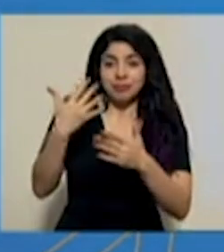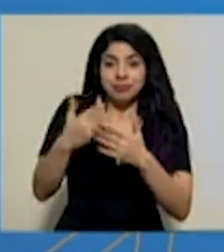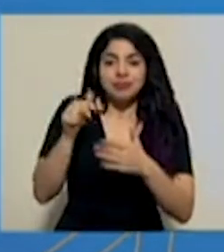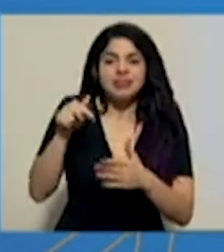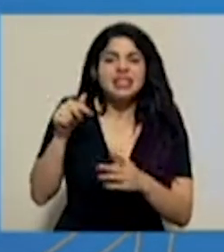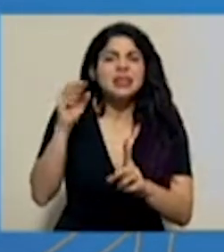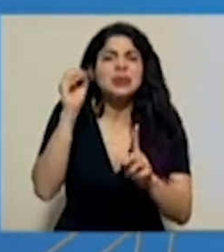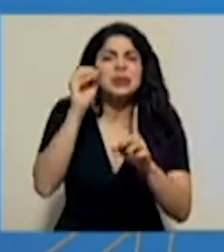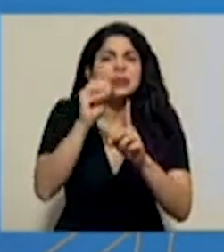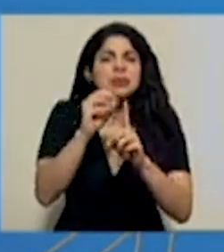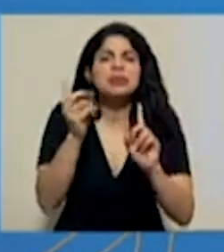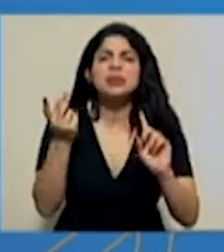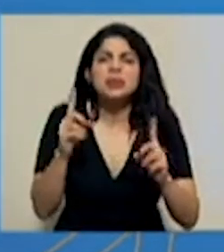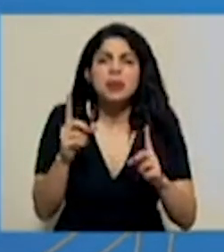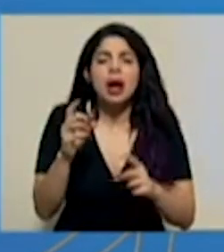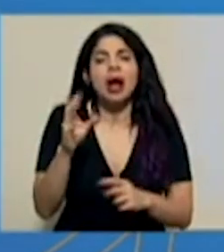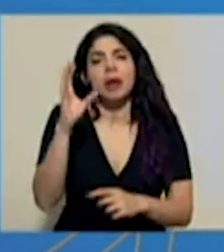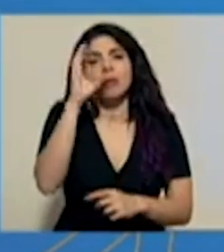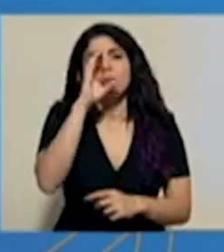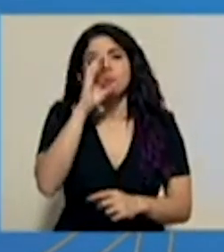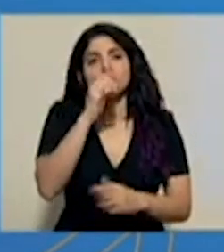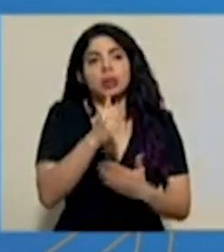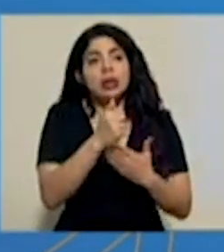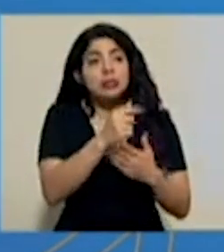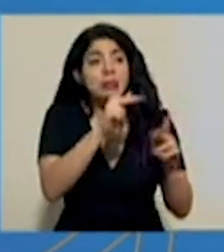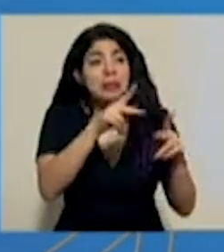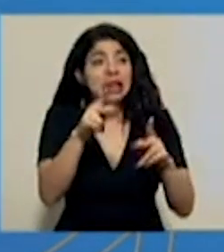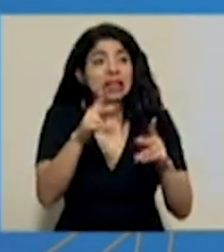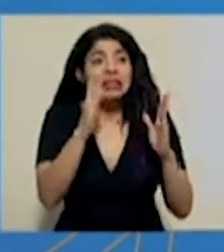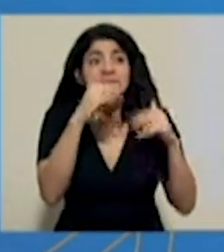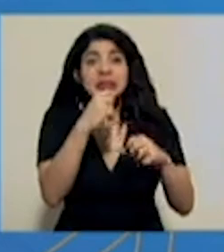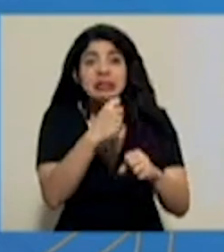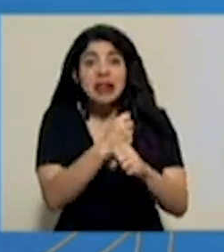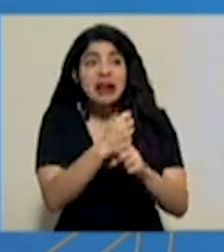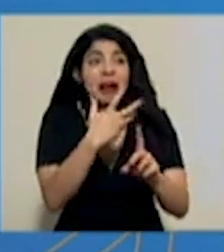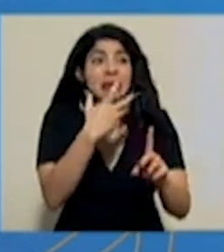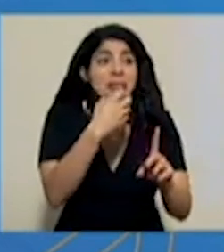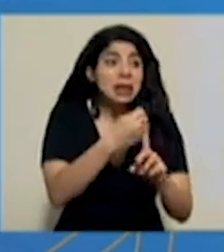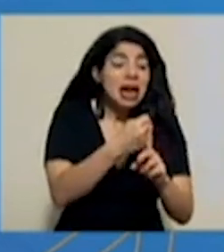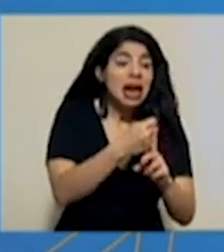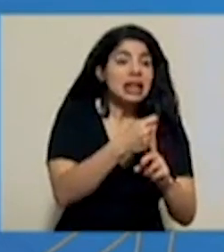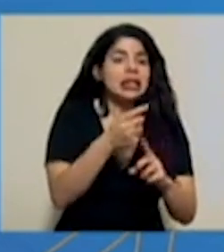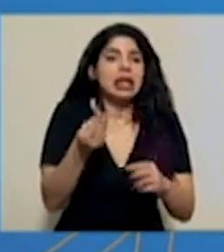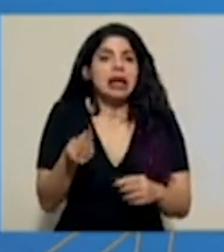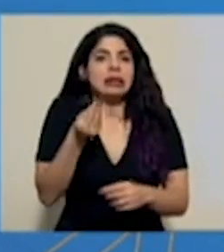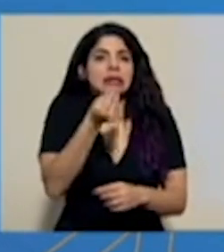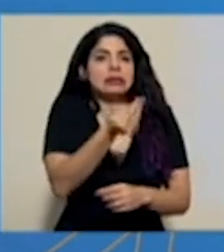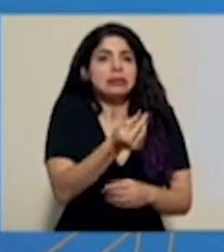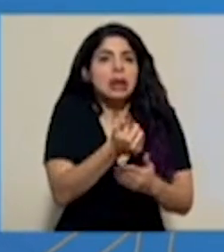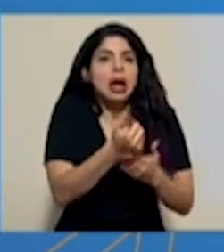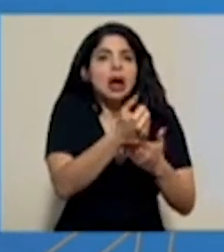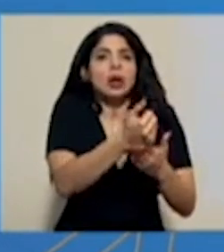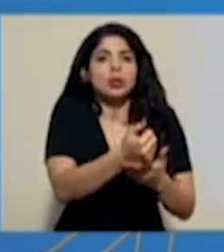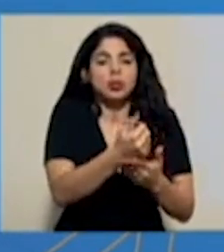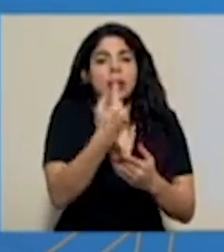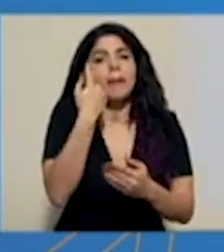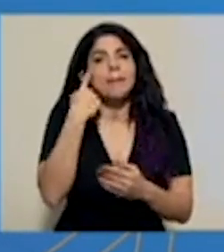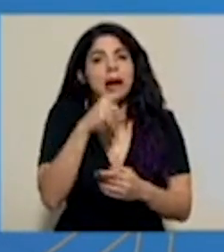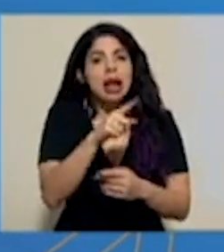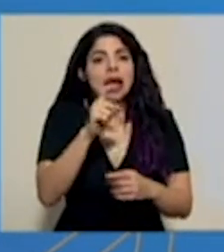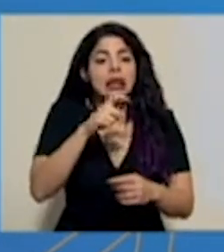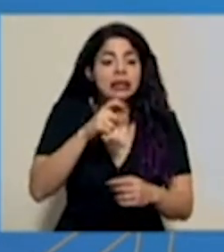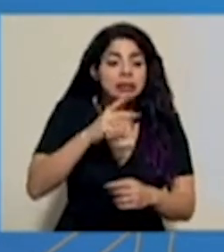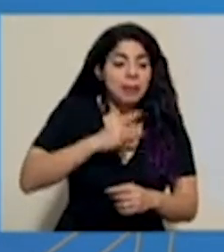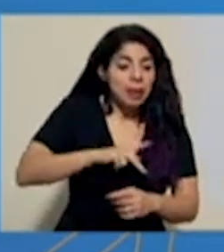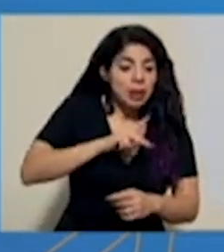atender también la afectación laboral de las personas, generando un ingreso que permita a su vez cubrir las